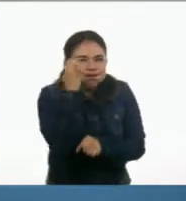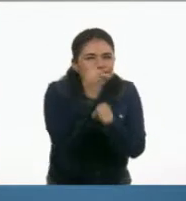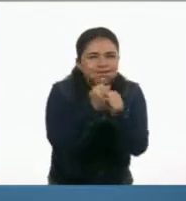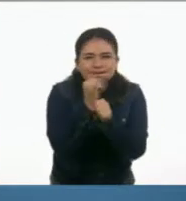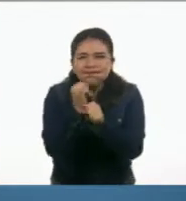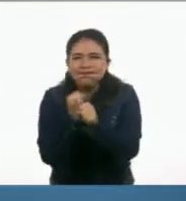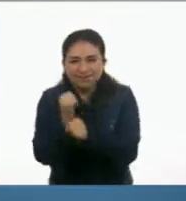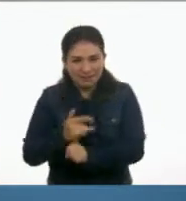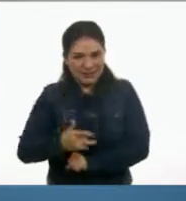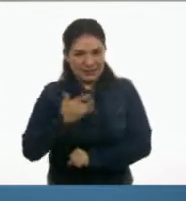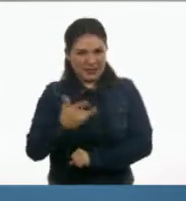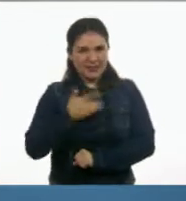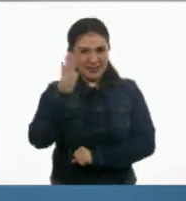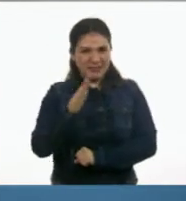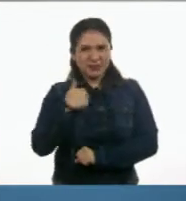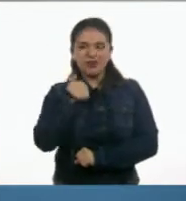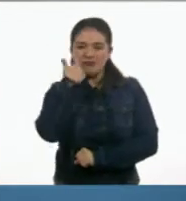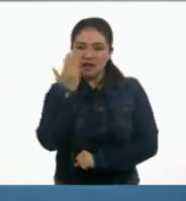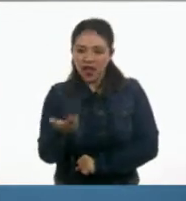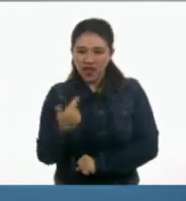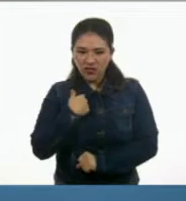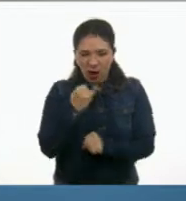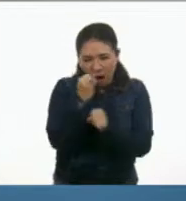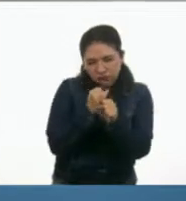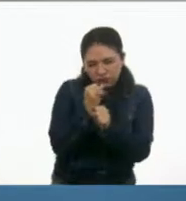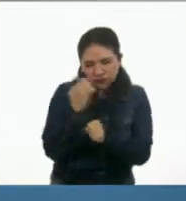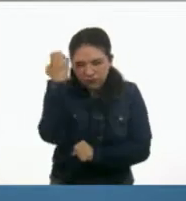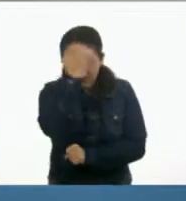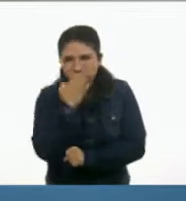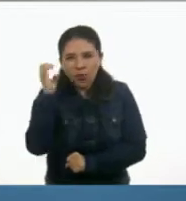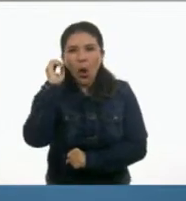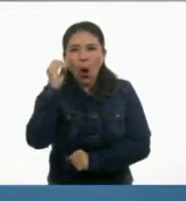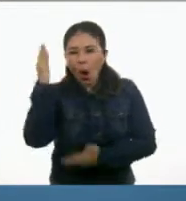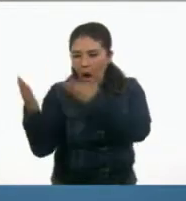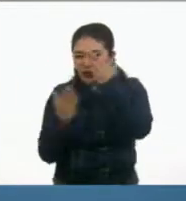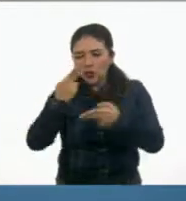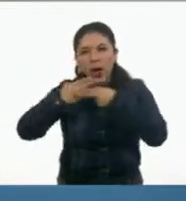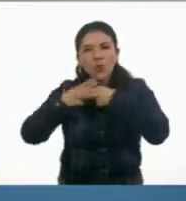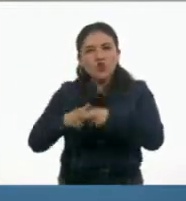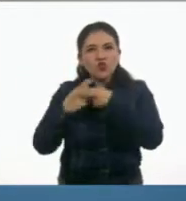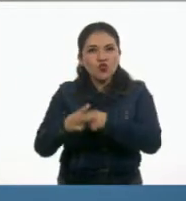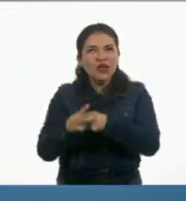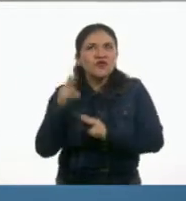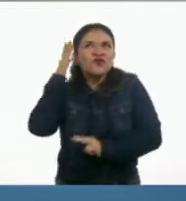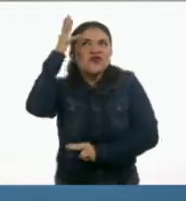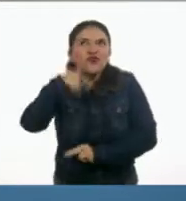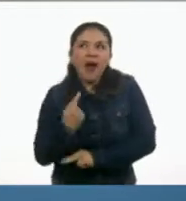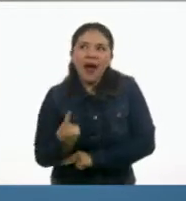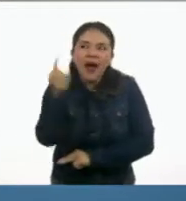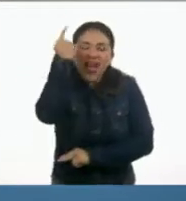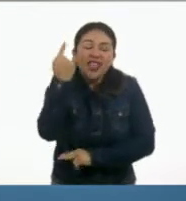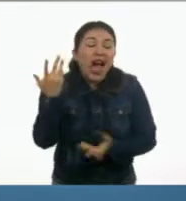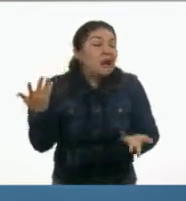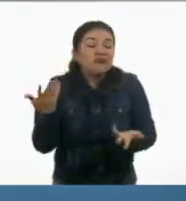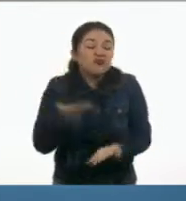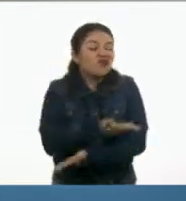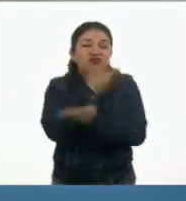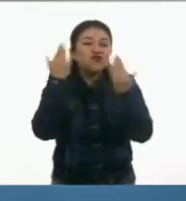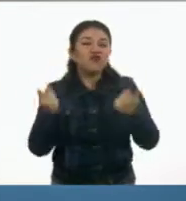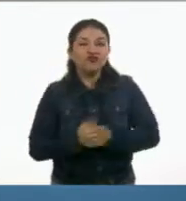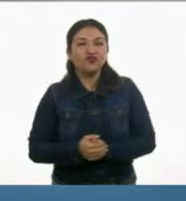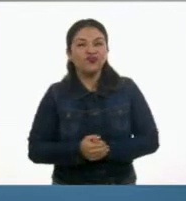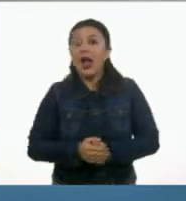Ay, ya hasta no sé si prefiero ser detective o paleontólogo. Ya me confundí. Ah,